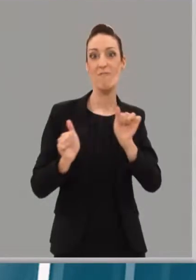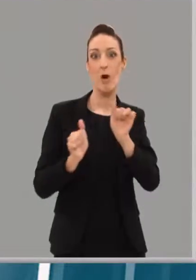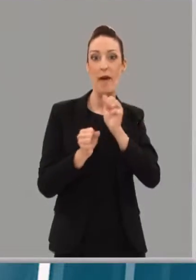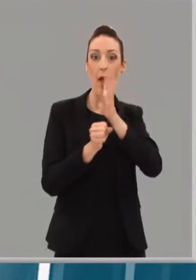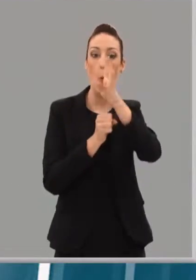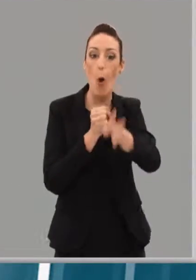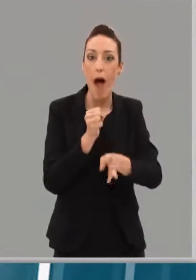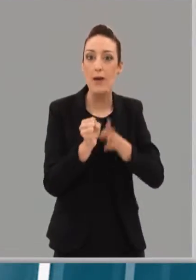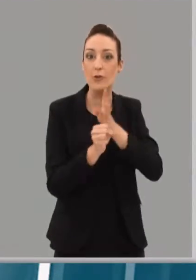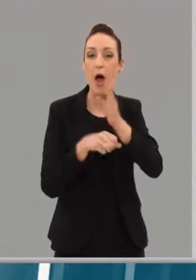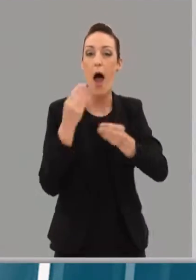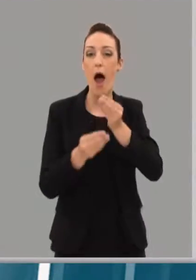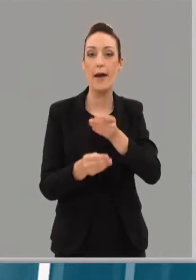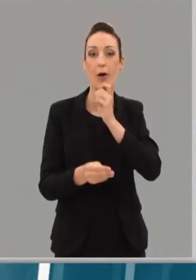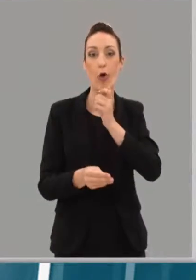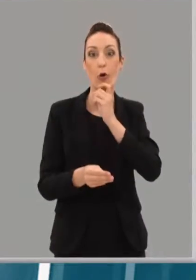gobierno.